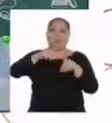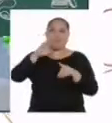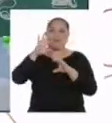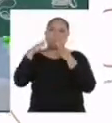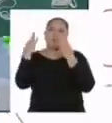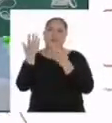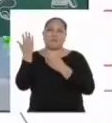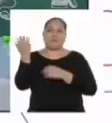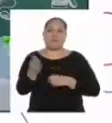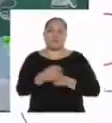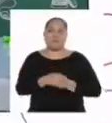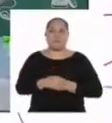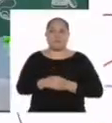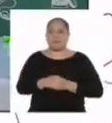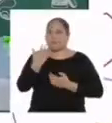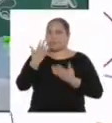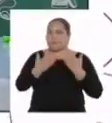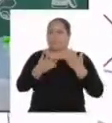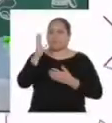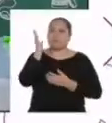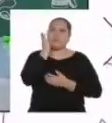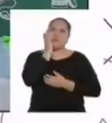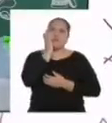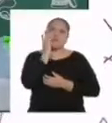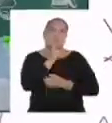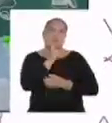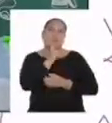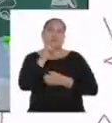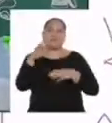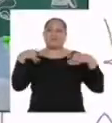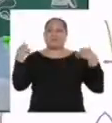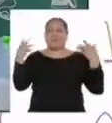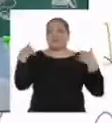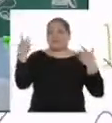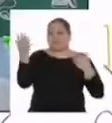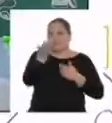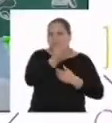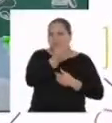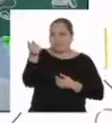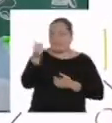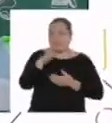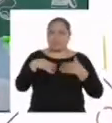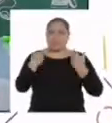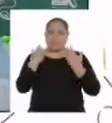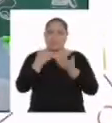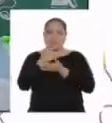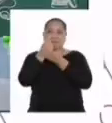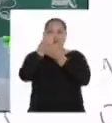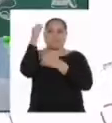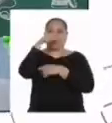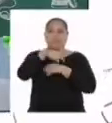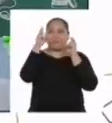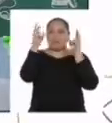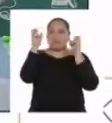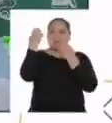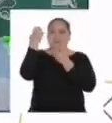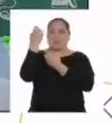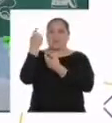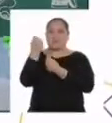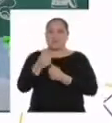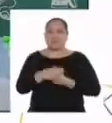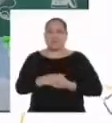decisiones familiares. Seguramente sus mamás y papás están felices porque ustedes puedan ayudar con estos temas financieros.